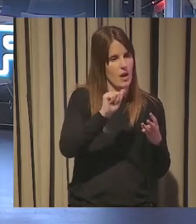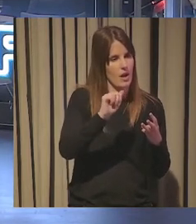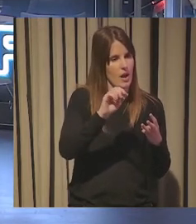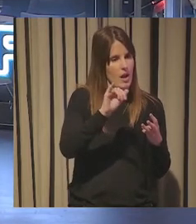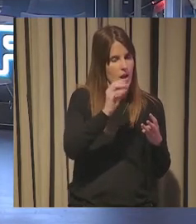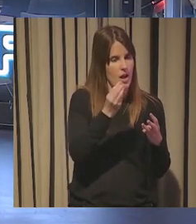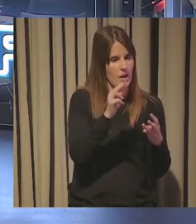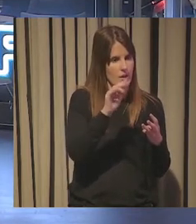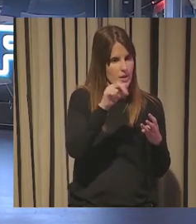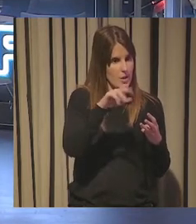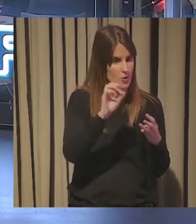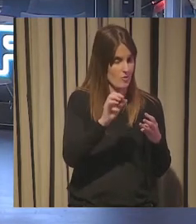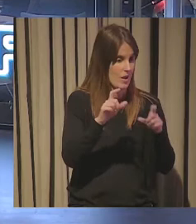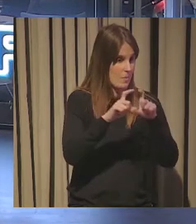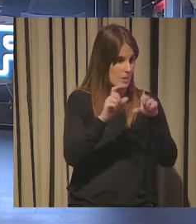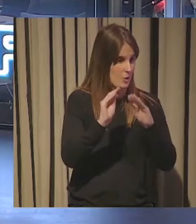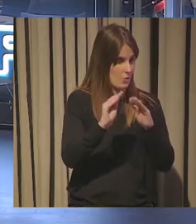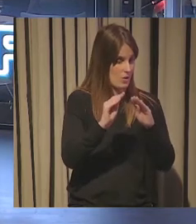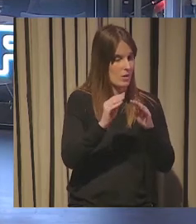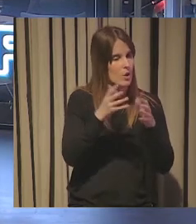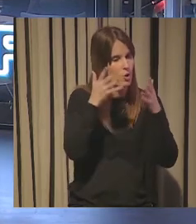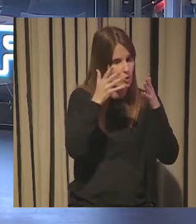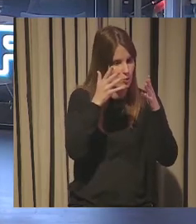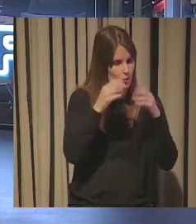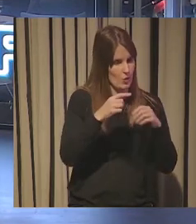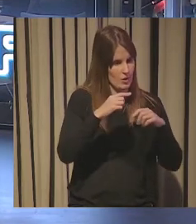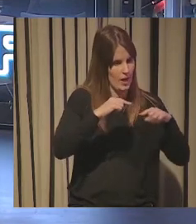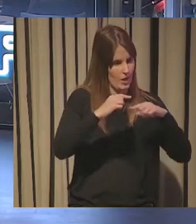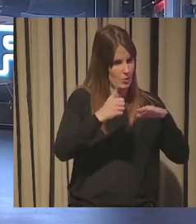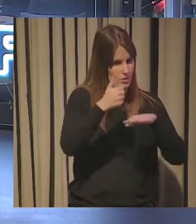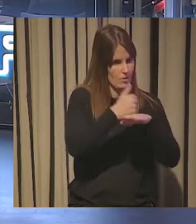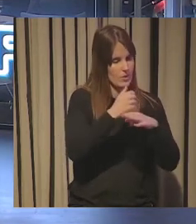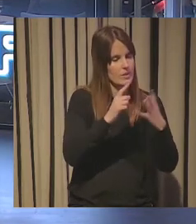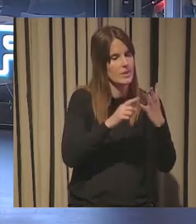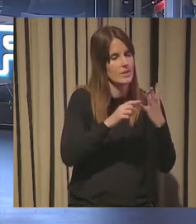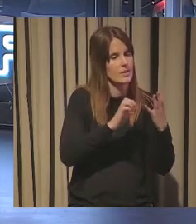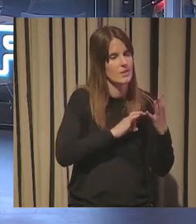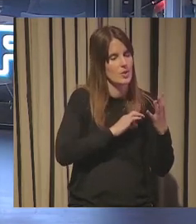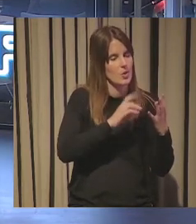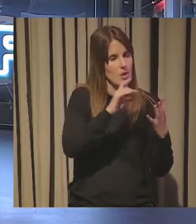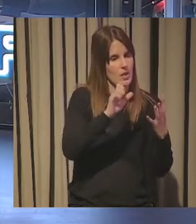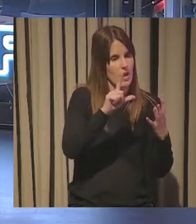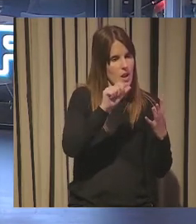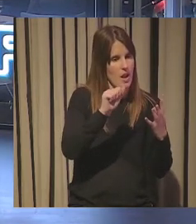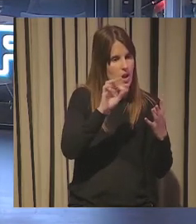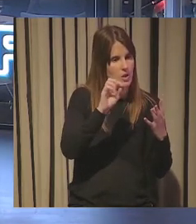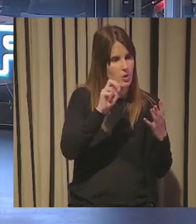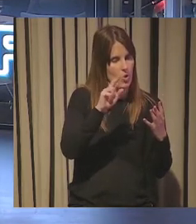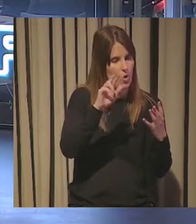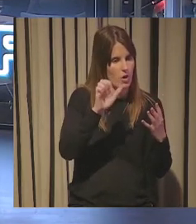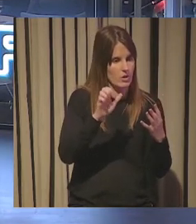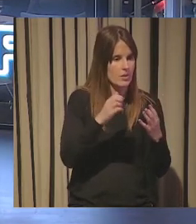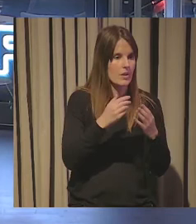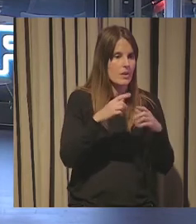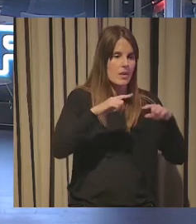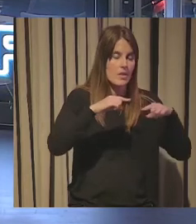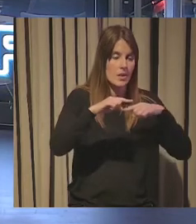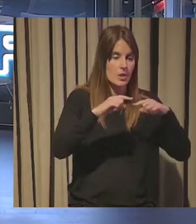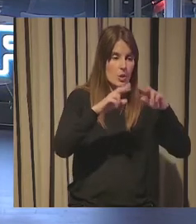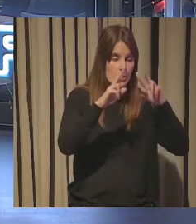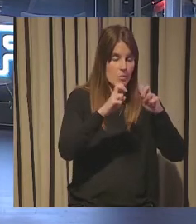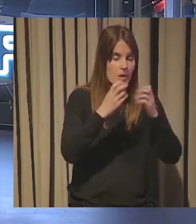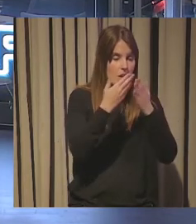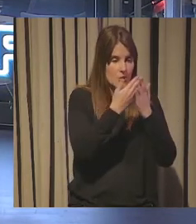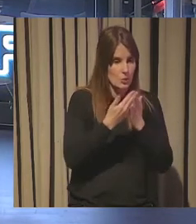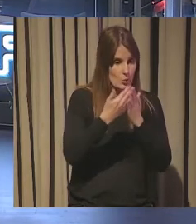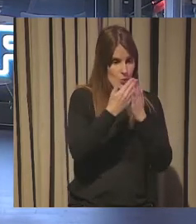Zorraquino. Miguel, ¿cómo estás? Muy bien, gracias. Bueno, y Xavier de la Torre, el director de estudios de la Fundación BBK. Xavier, es un honor